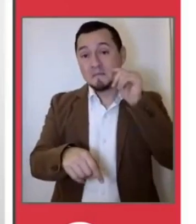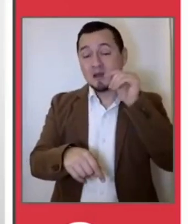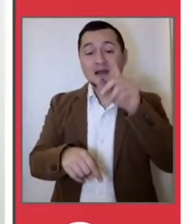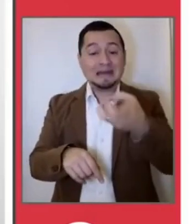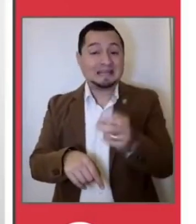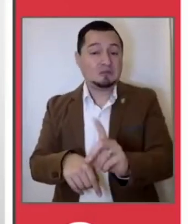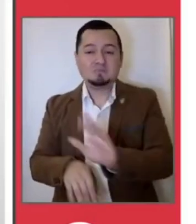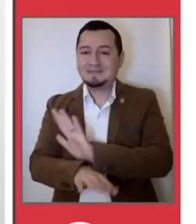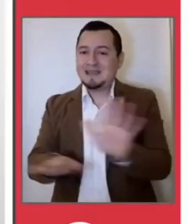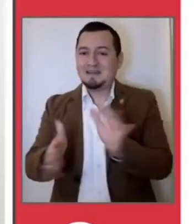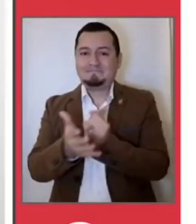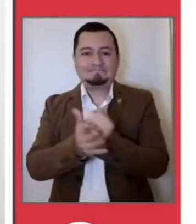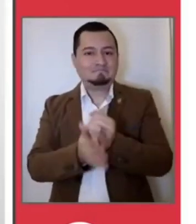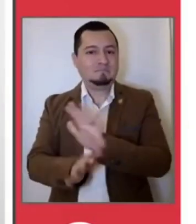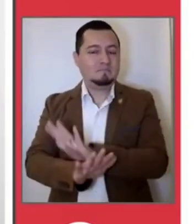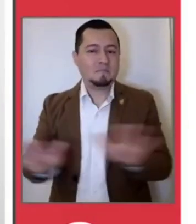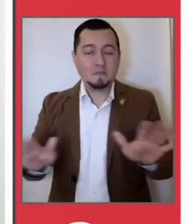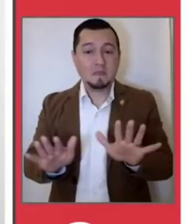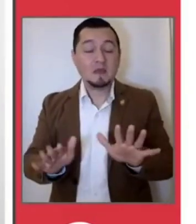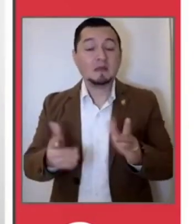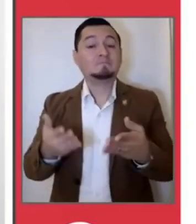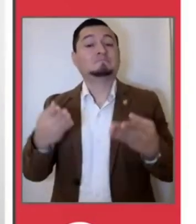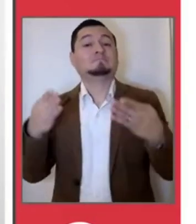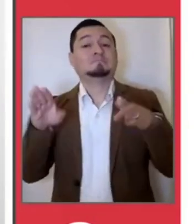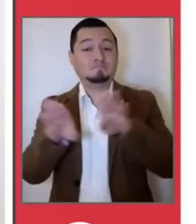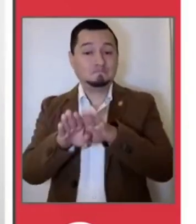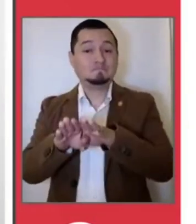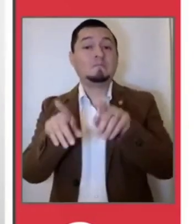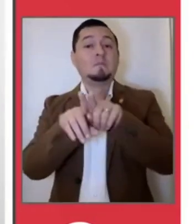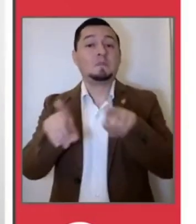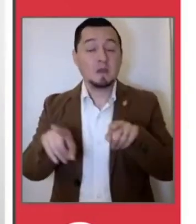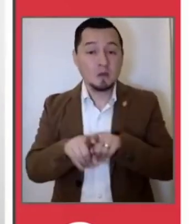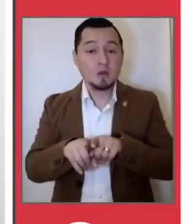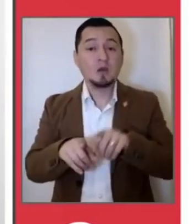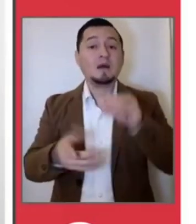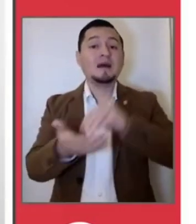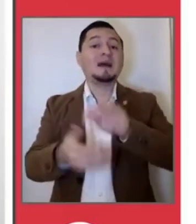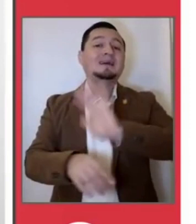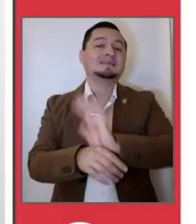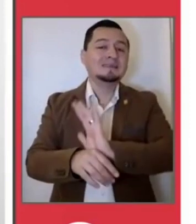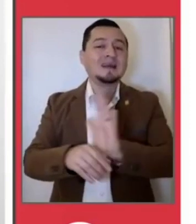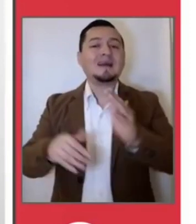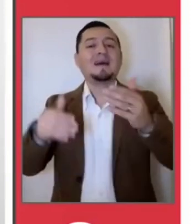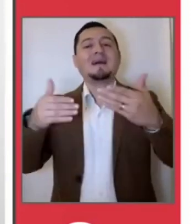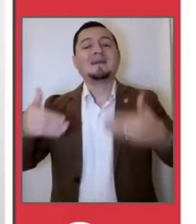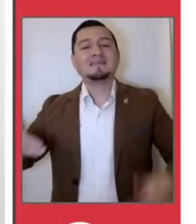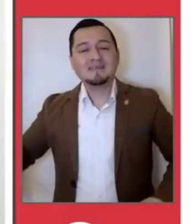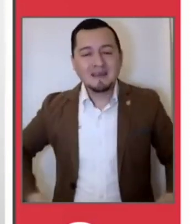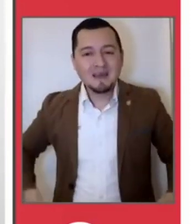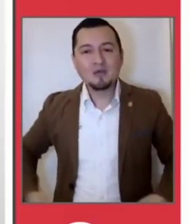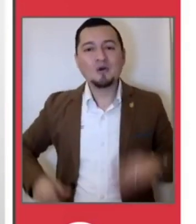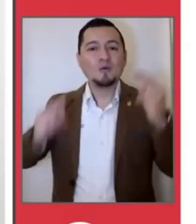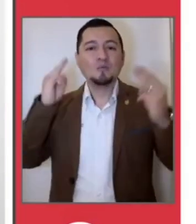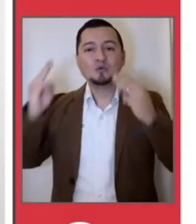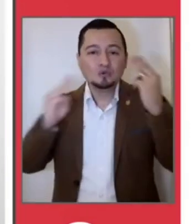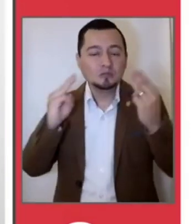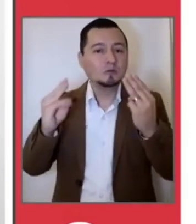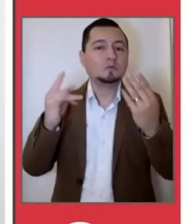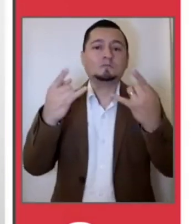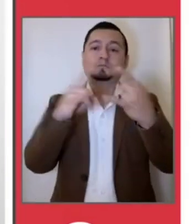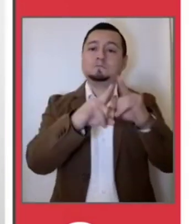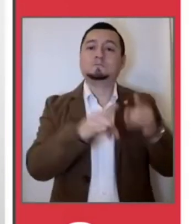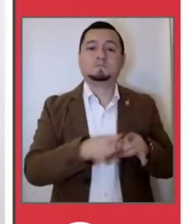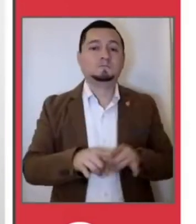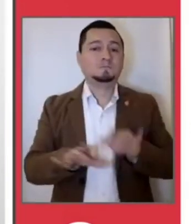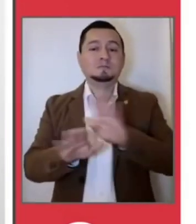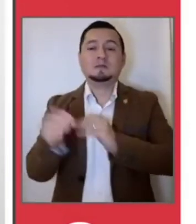vía recreativa. Cerramos también, suspendemos también las actividades en cines, teatros y museos y por supuesto también las actividades